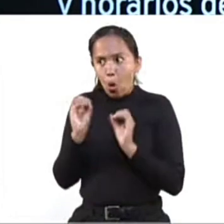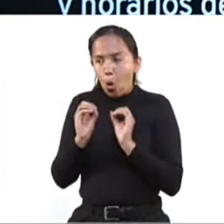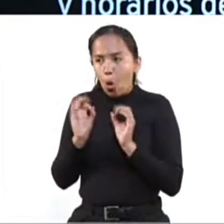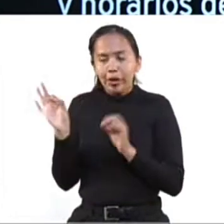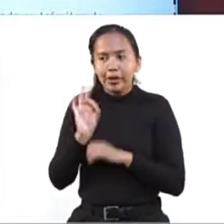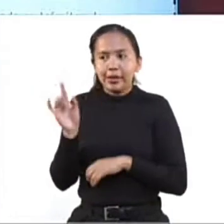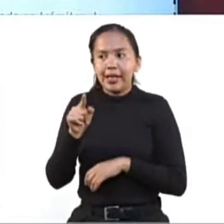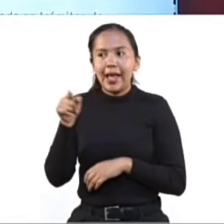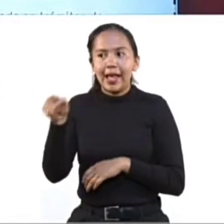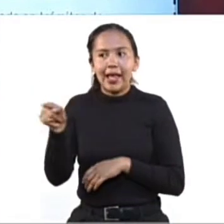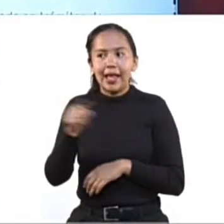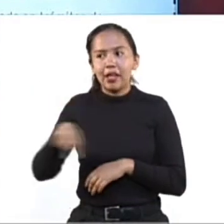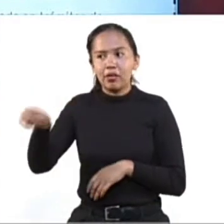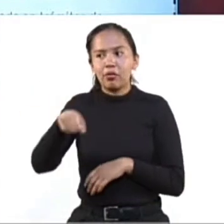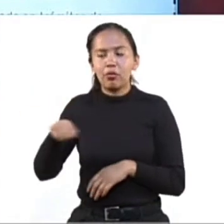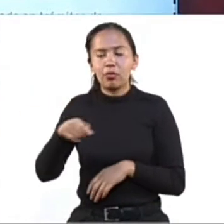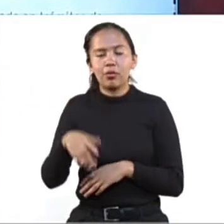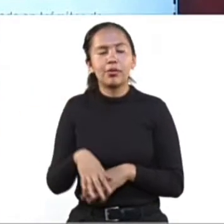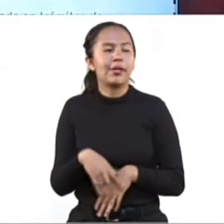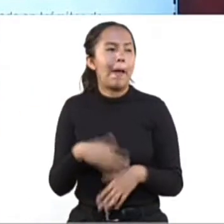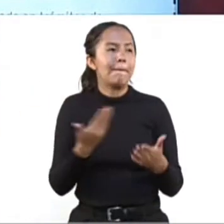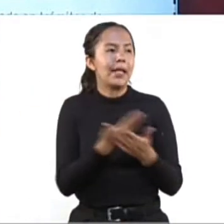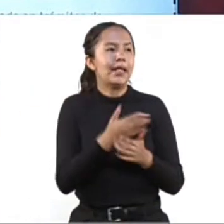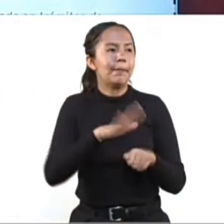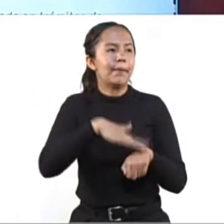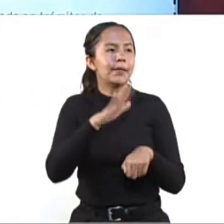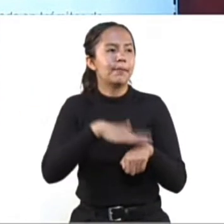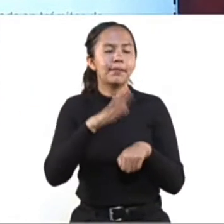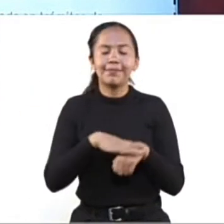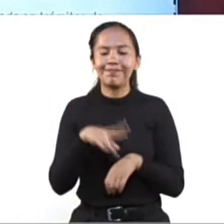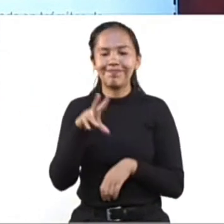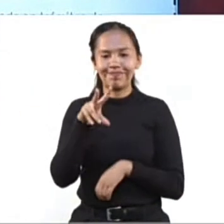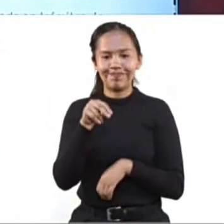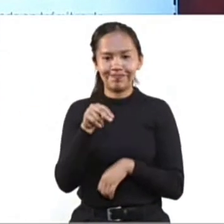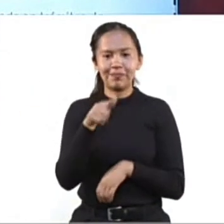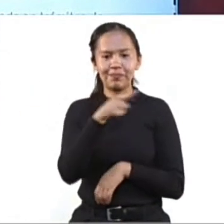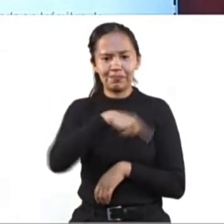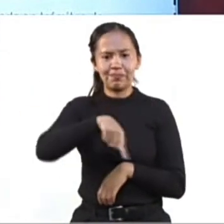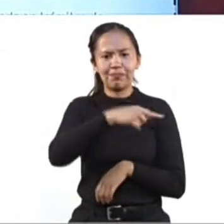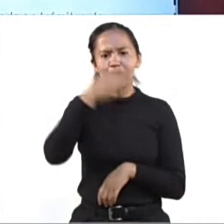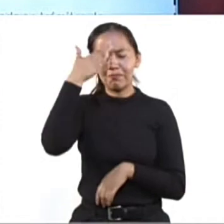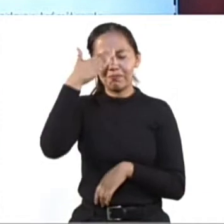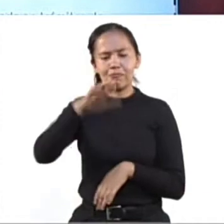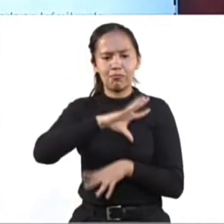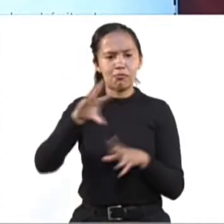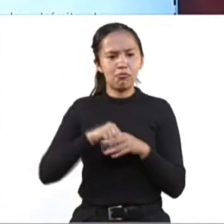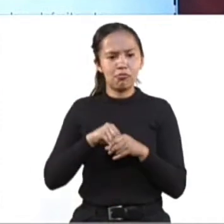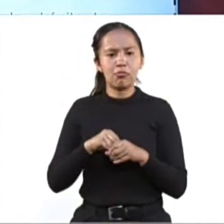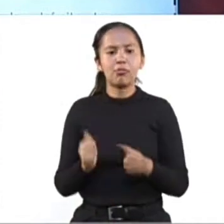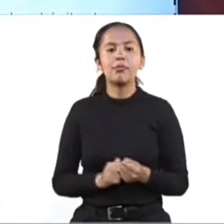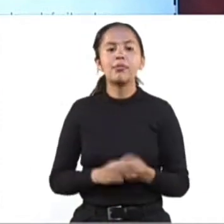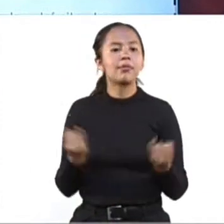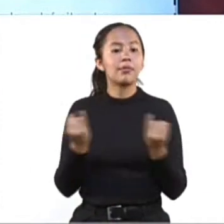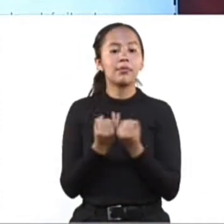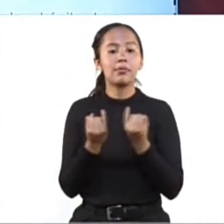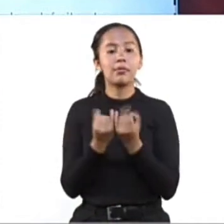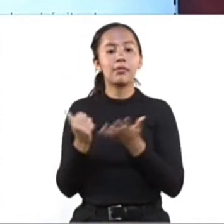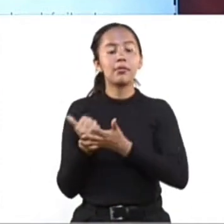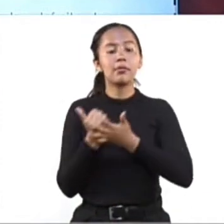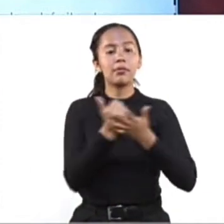ciudadano tenga certeza qué documentos debe presentar para poder realizar su trámite. También, bueno, pues vamos a ayudar a